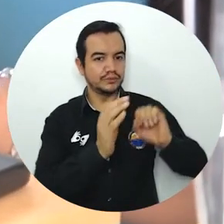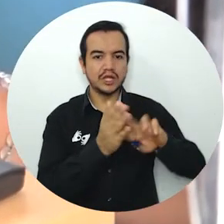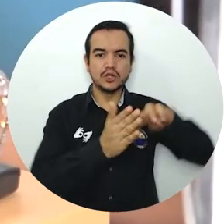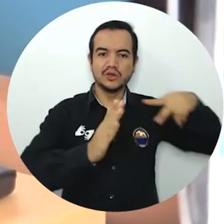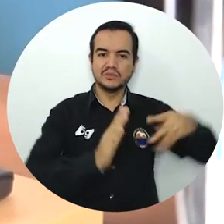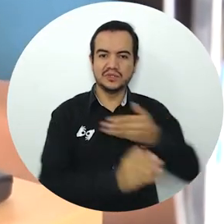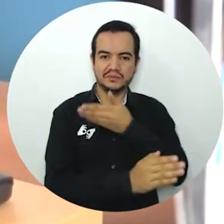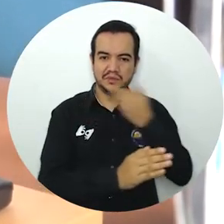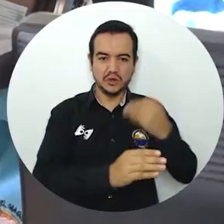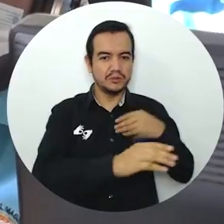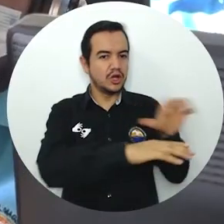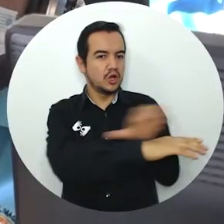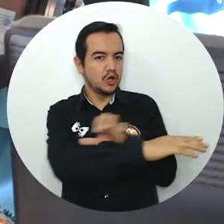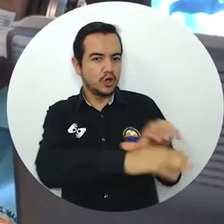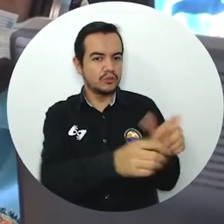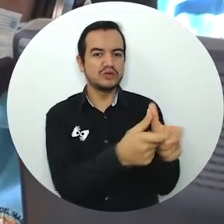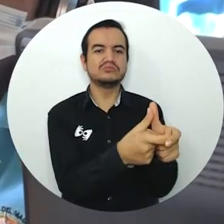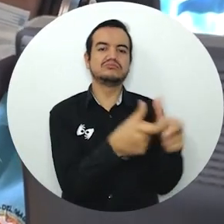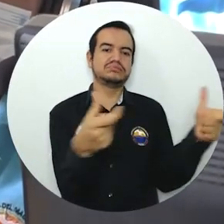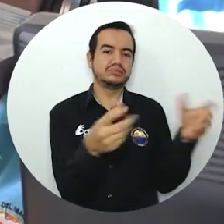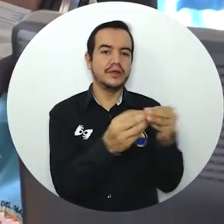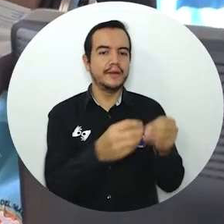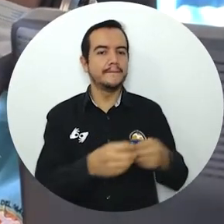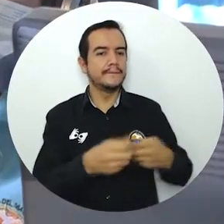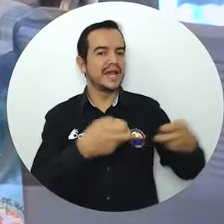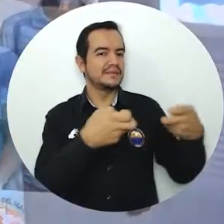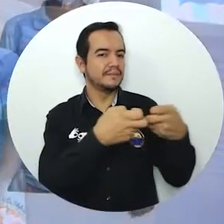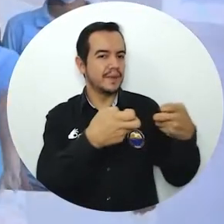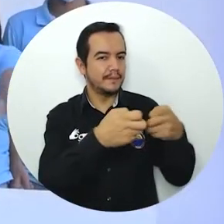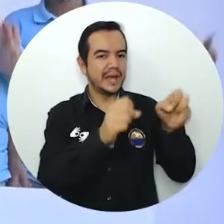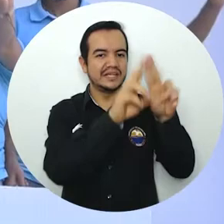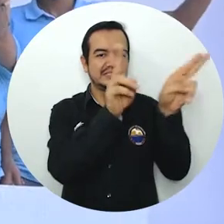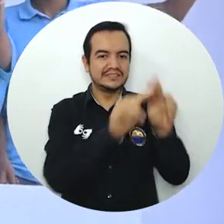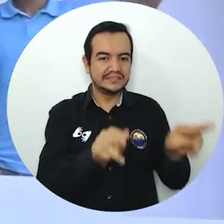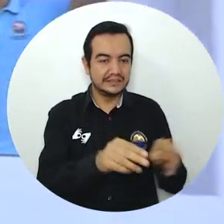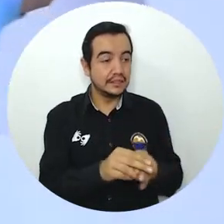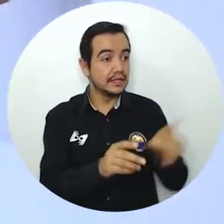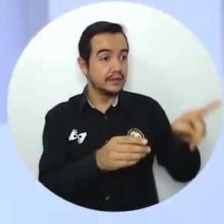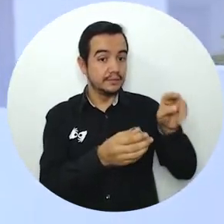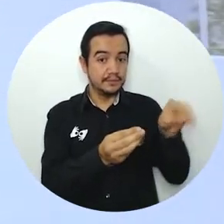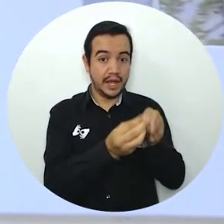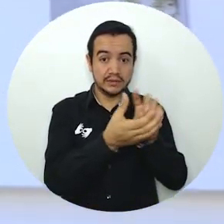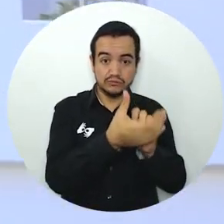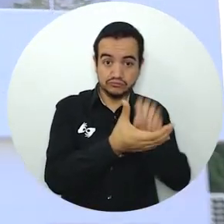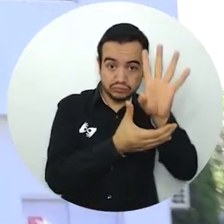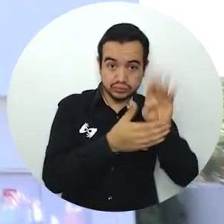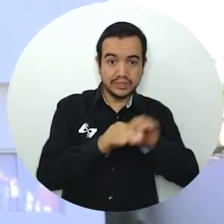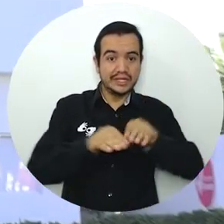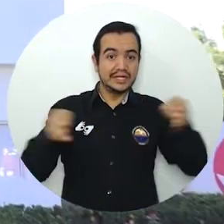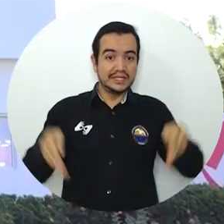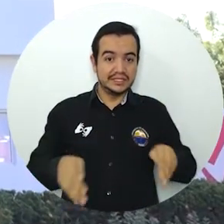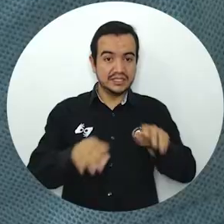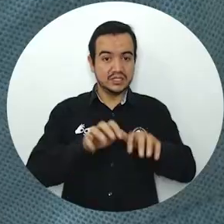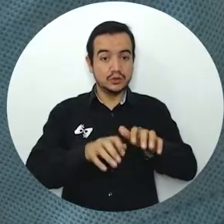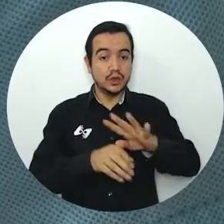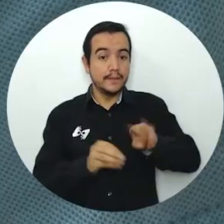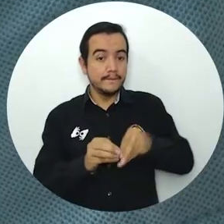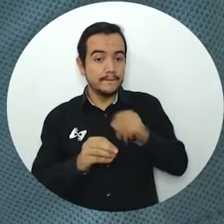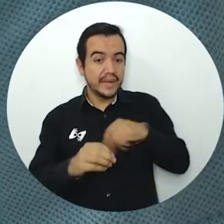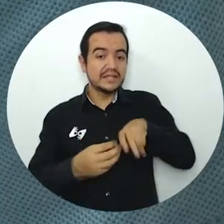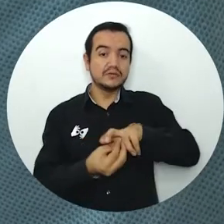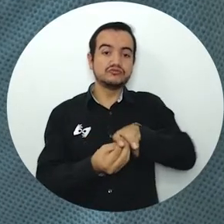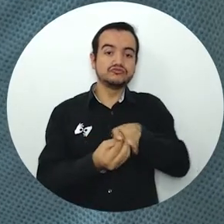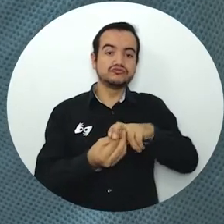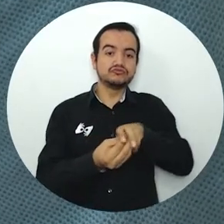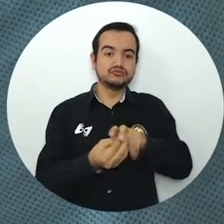cómputo y conexión y herramientas académicas como videobin, escritorios y sillas stand-end. Significa desarrollo,